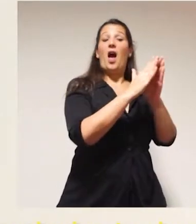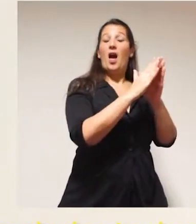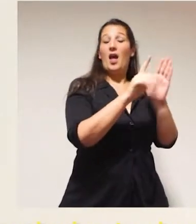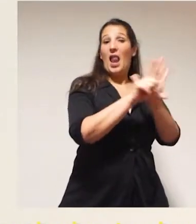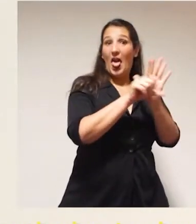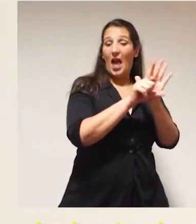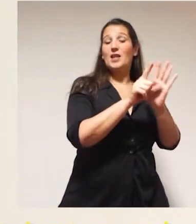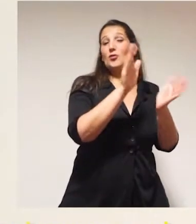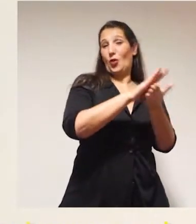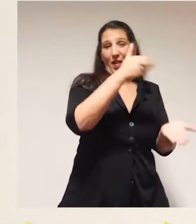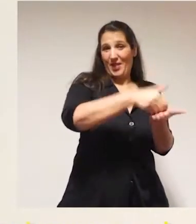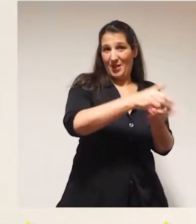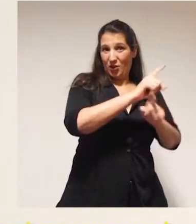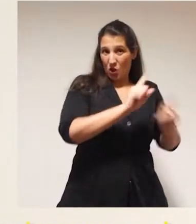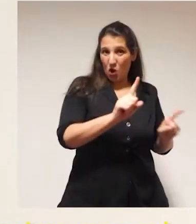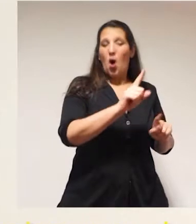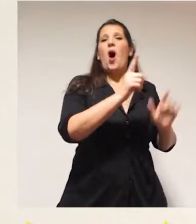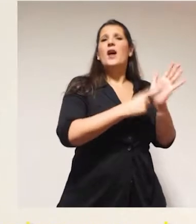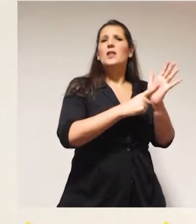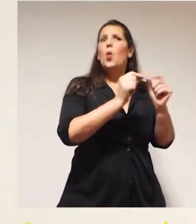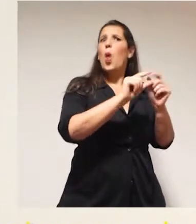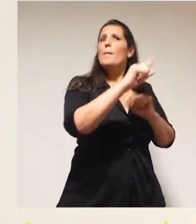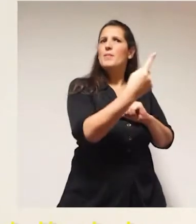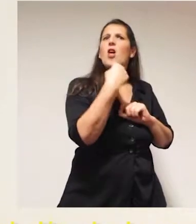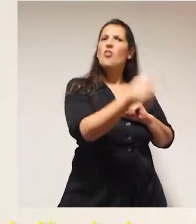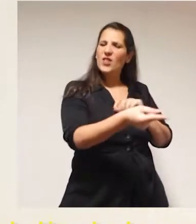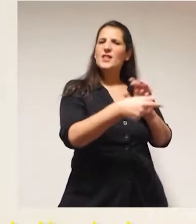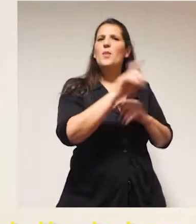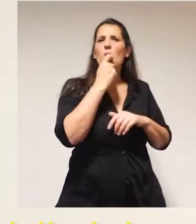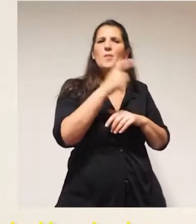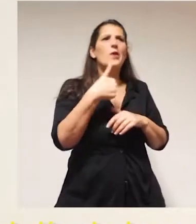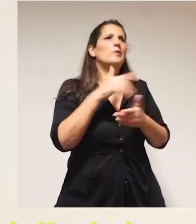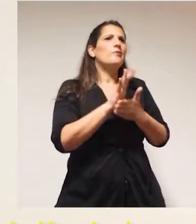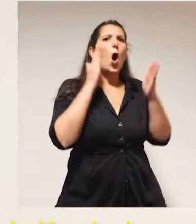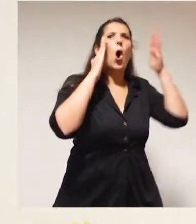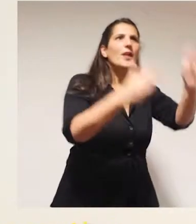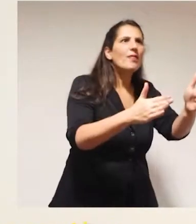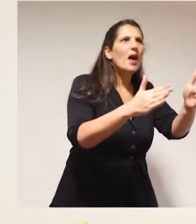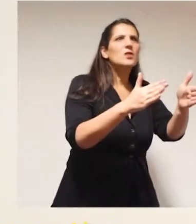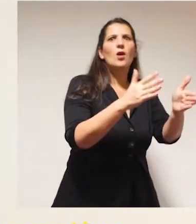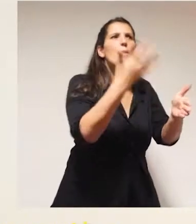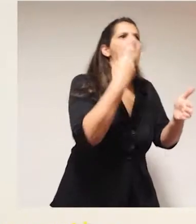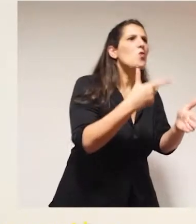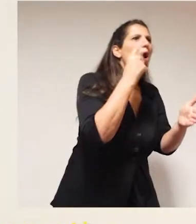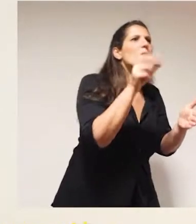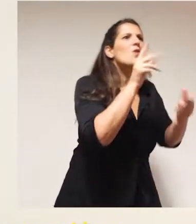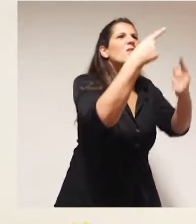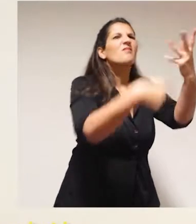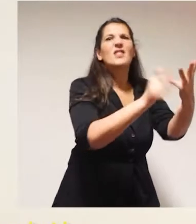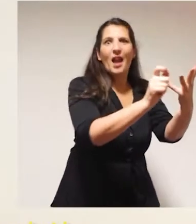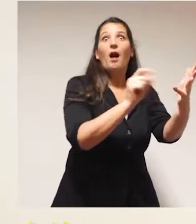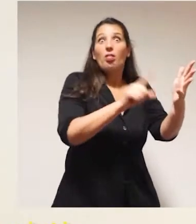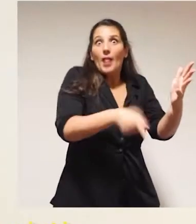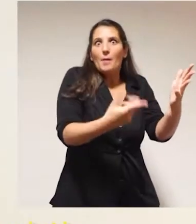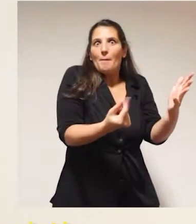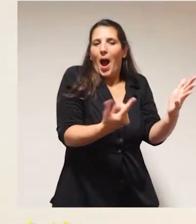de actos discriminatorios, por lo cual podemos hablar de orientación sexual y de otros tipos de motivaciones que al día de hoy no se encuentren previstos en la normativa,